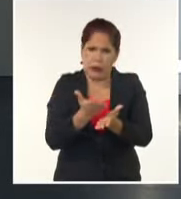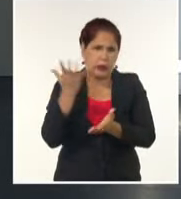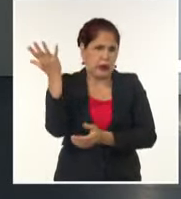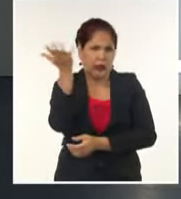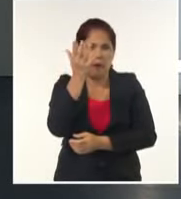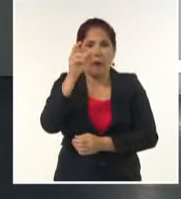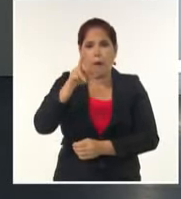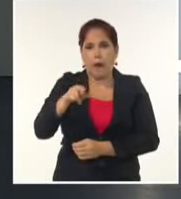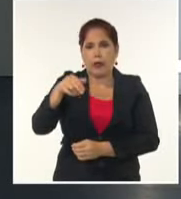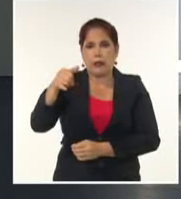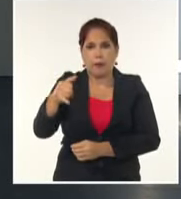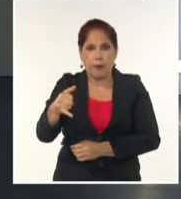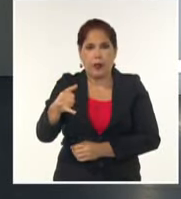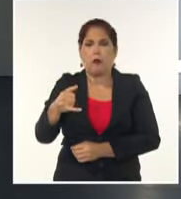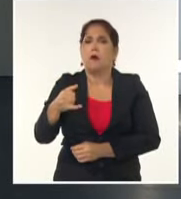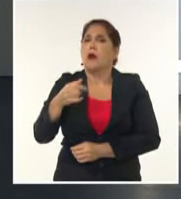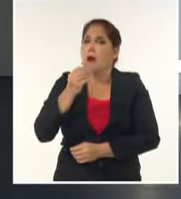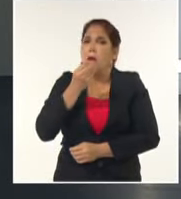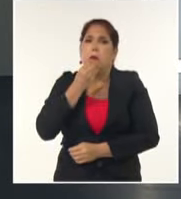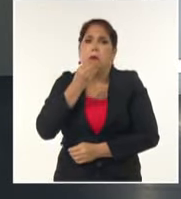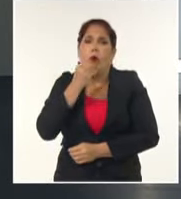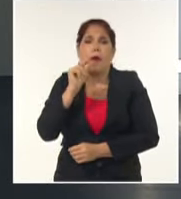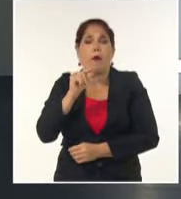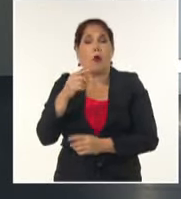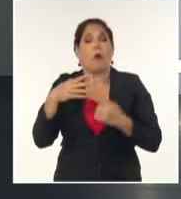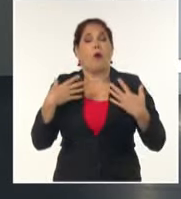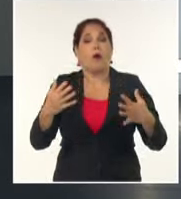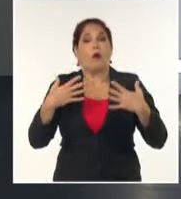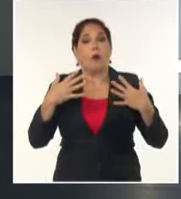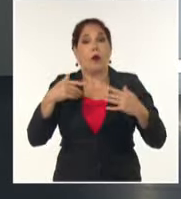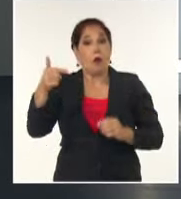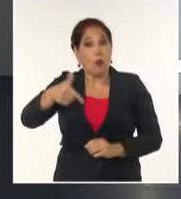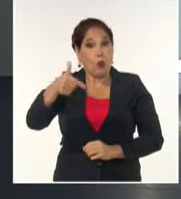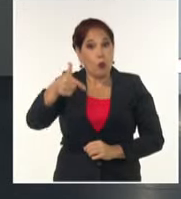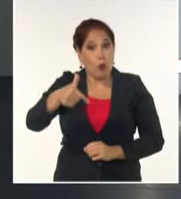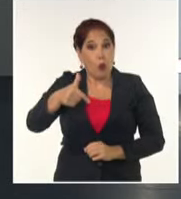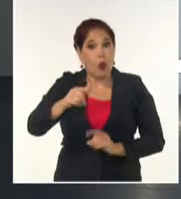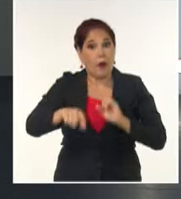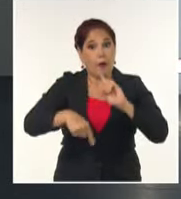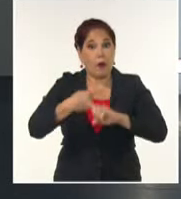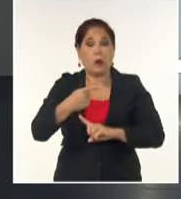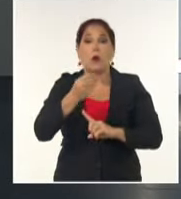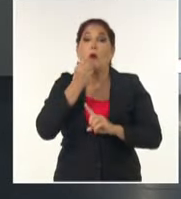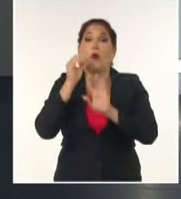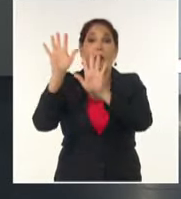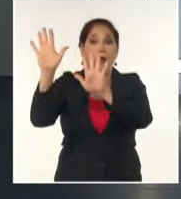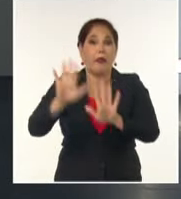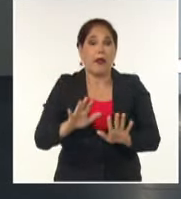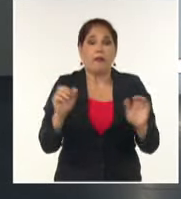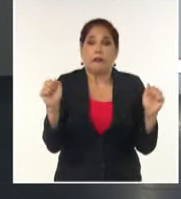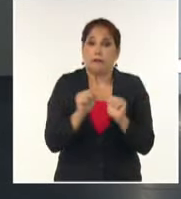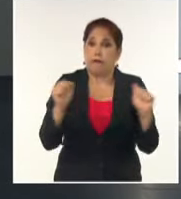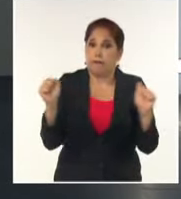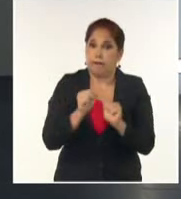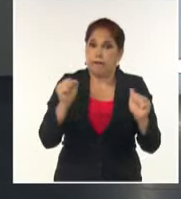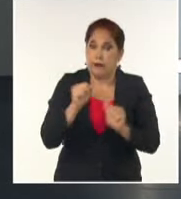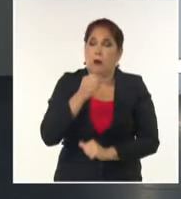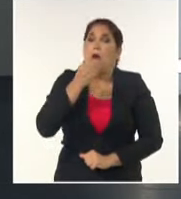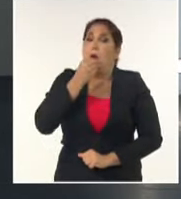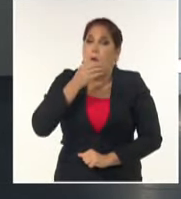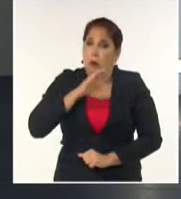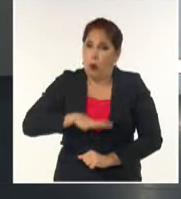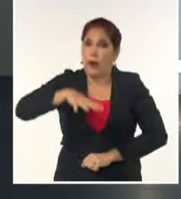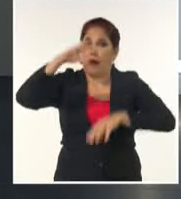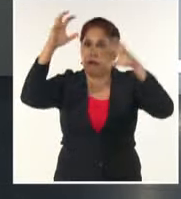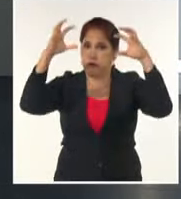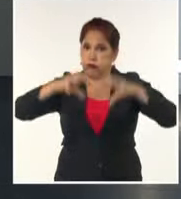miércoles, temperaturas que van a ir ascendiendo, pero ya para el jueves 4 la proximidad de un frente frío al occidente del país pudiera incrementar la probabilidad de